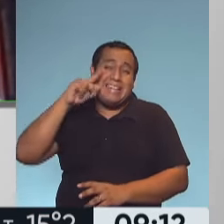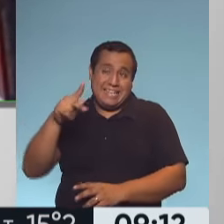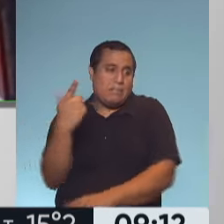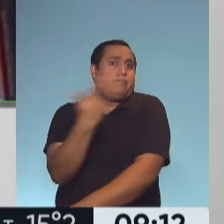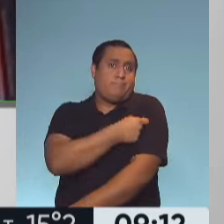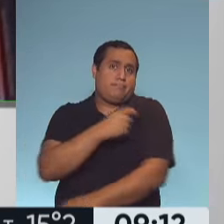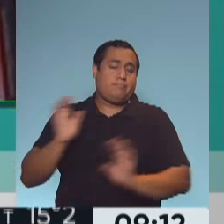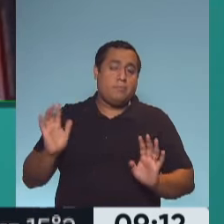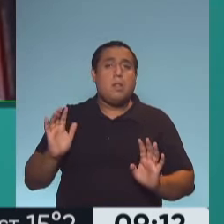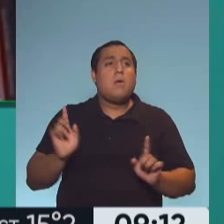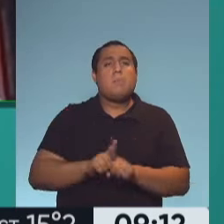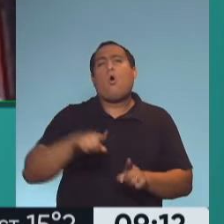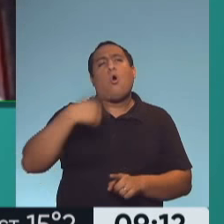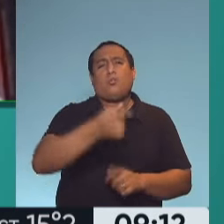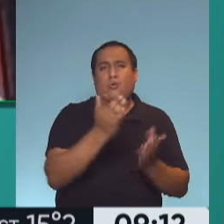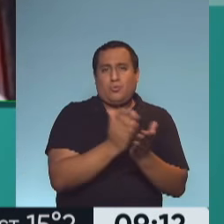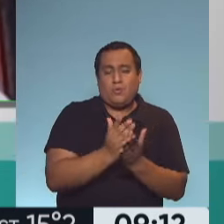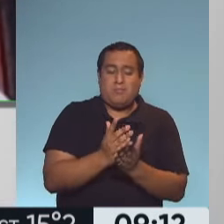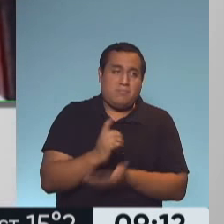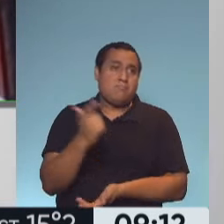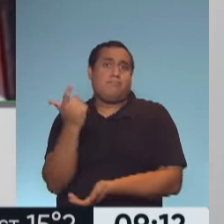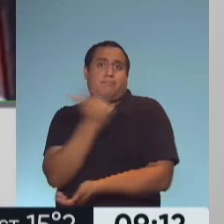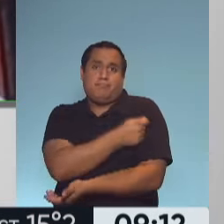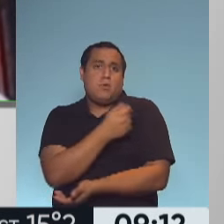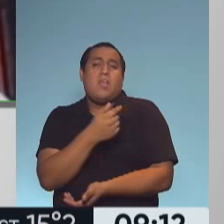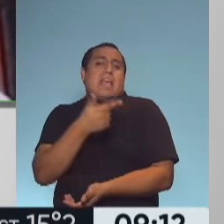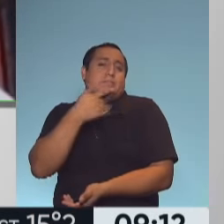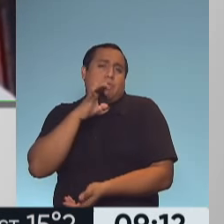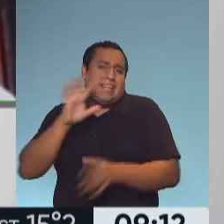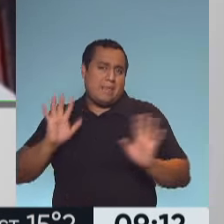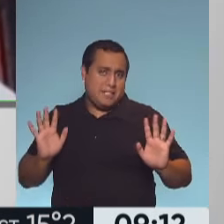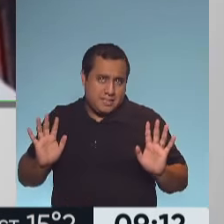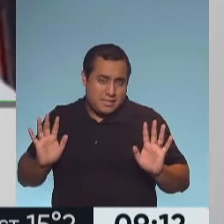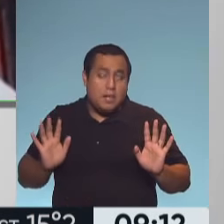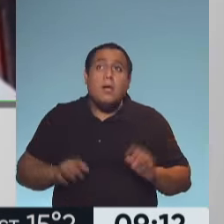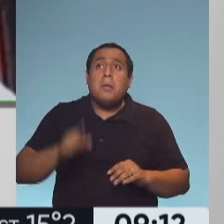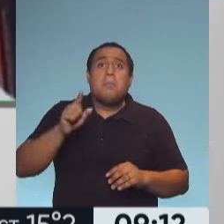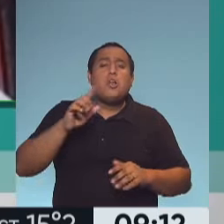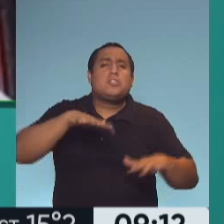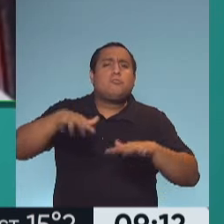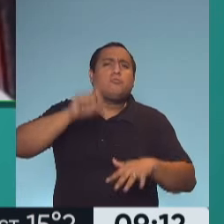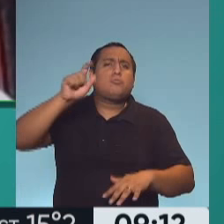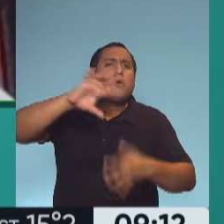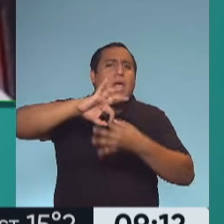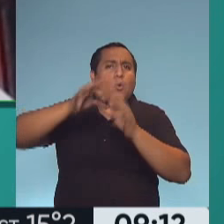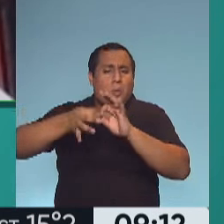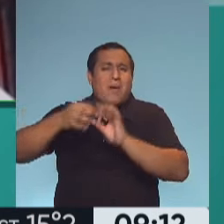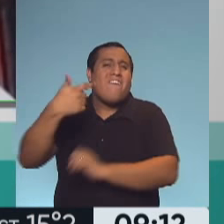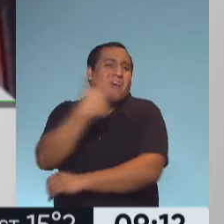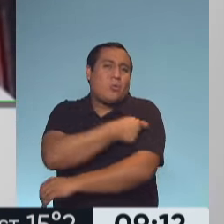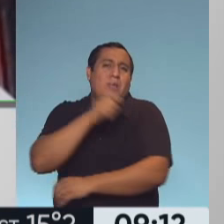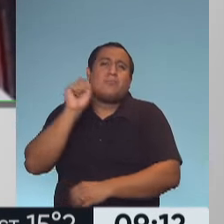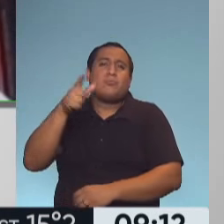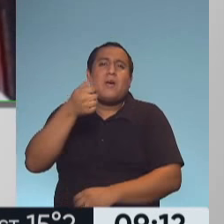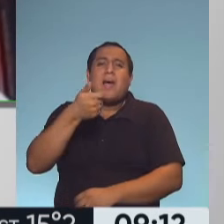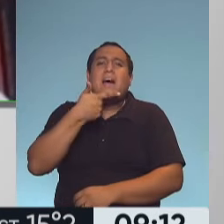proponiendo en el otro estudio en marcha, que es Sputnik Live. Pero hay una situación en Europa, la vacuna de AstraZeneca